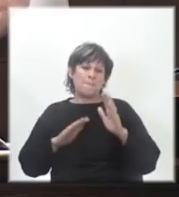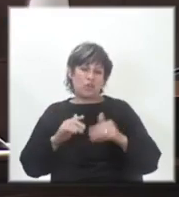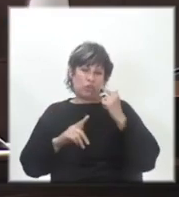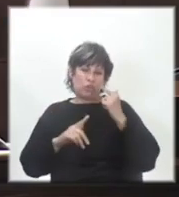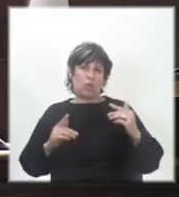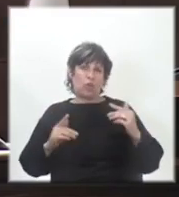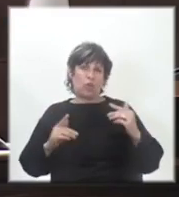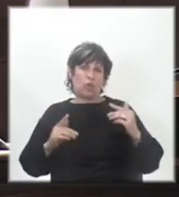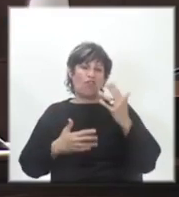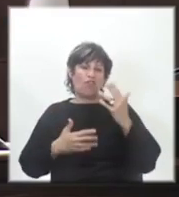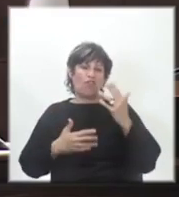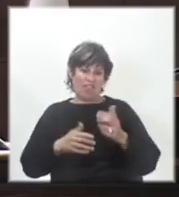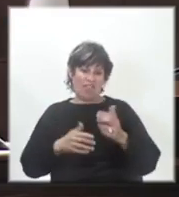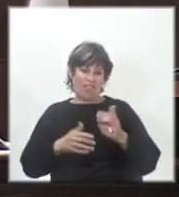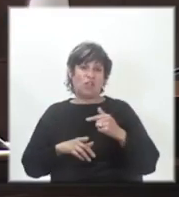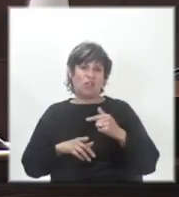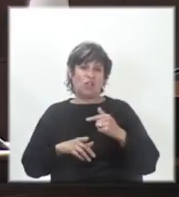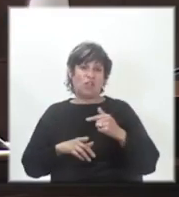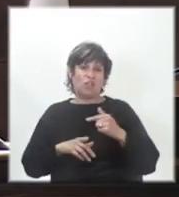lo dicen los expertos.